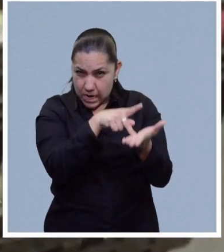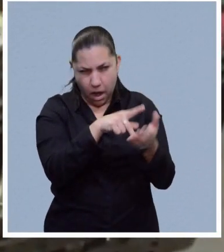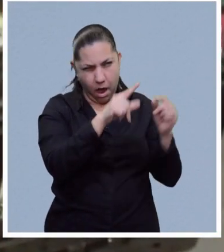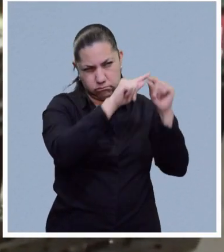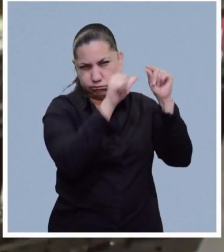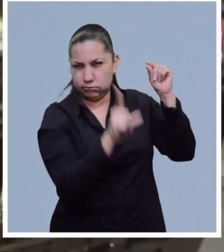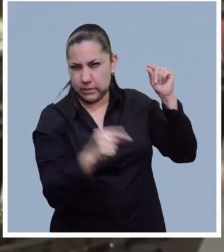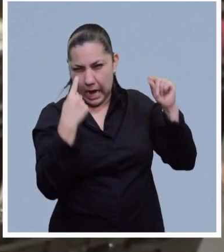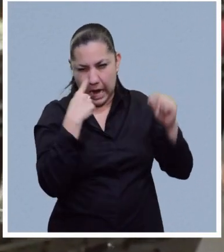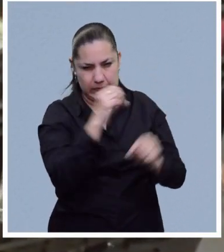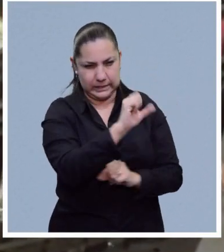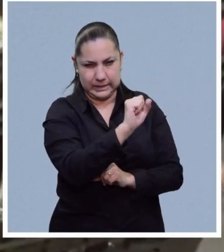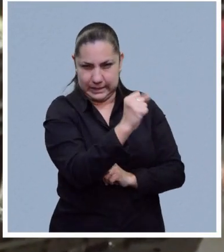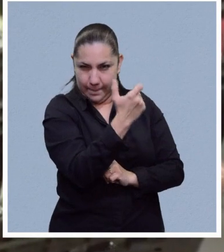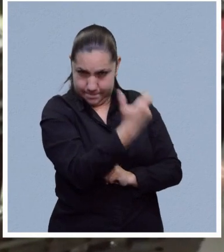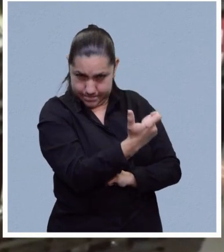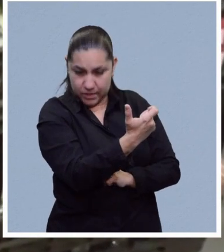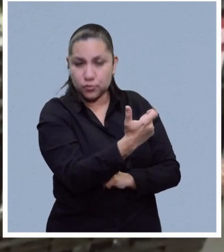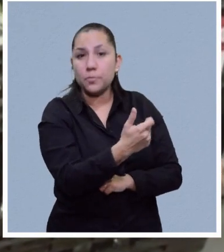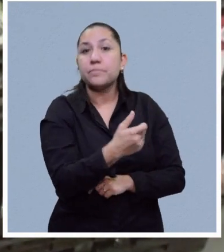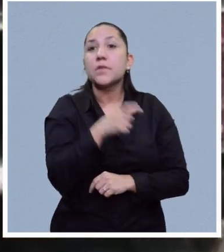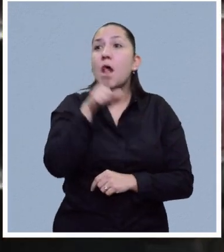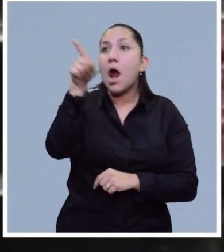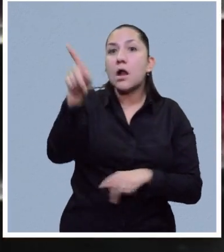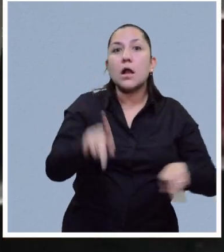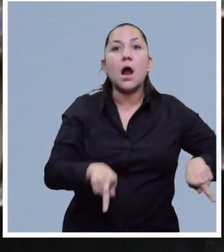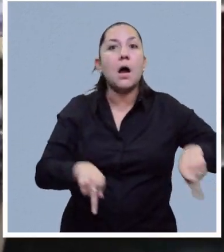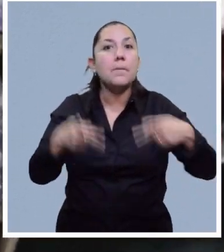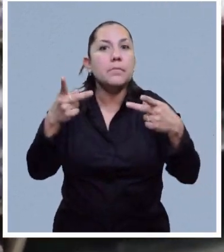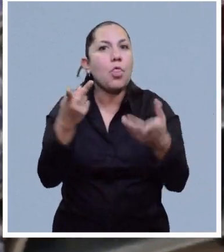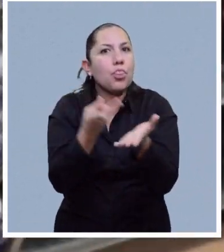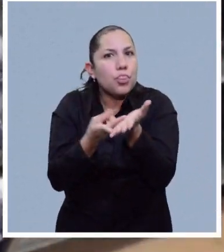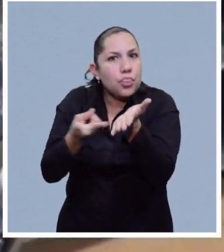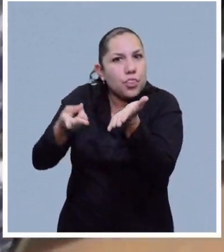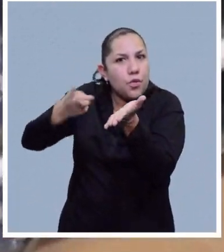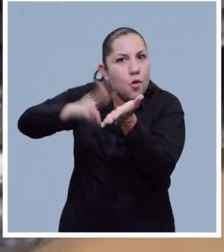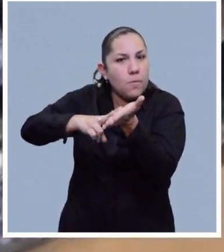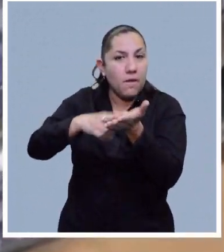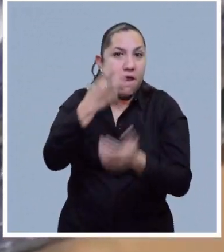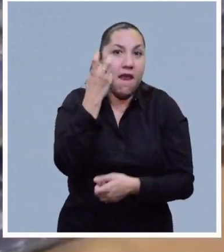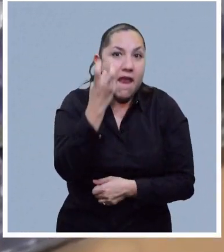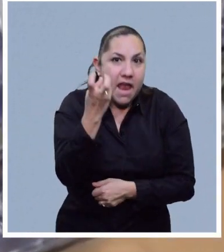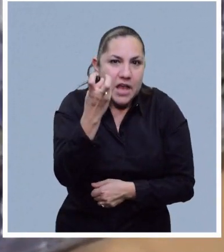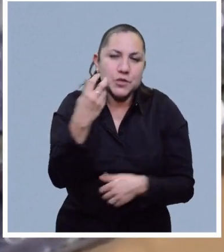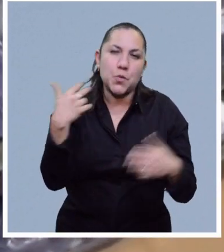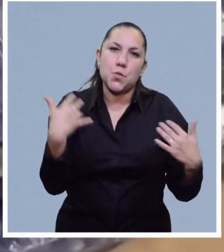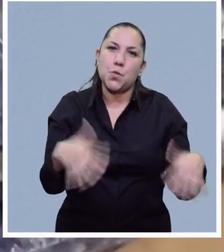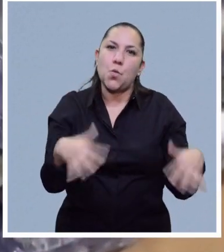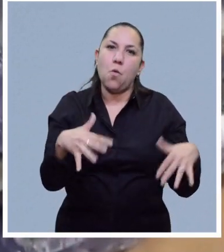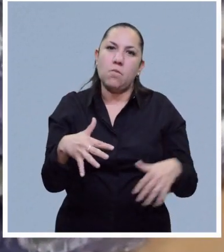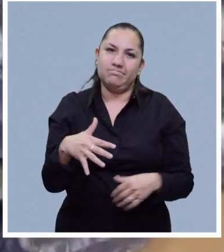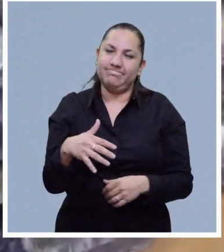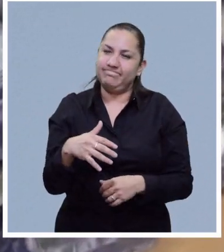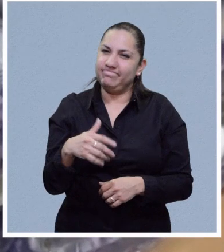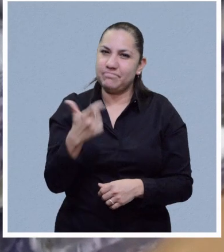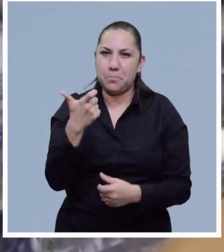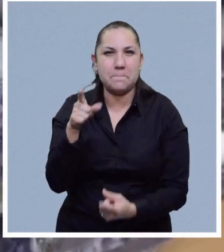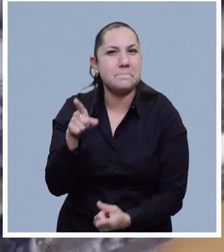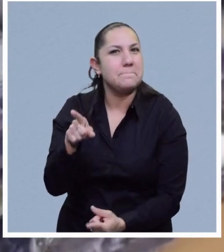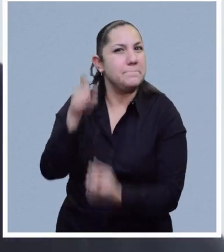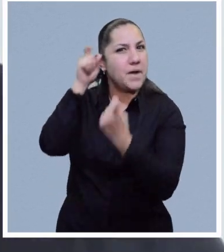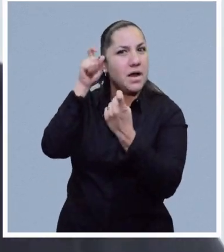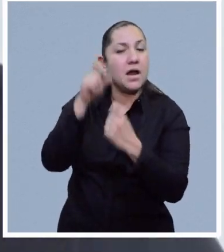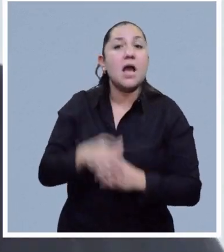pesos promedio nacional, pues tienen un margen, como te das cuenta, el doble de precio, y es un buen agosto, ¿no?